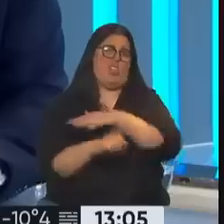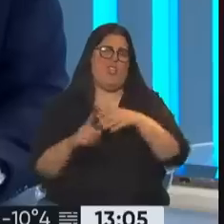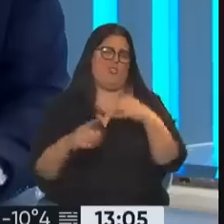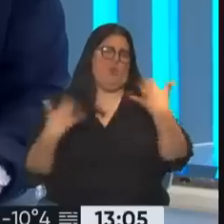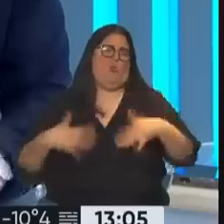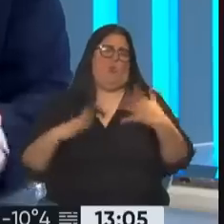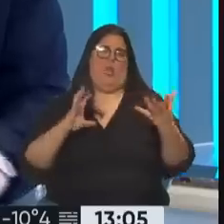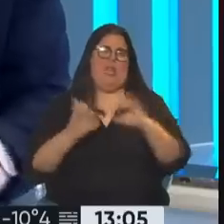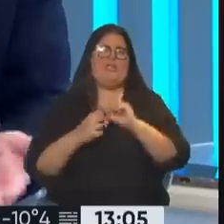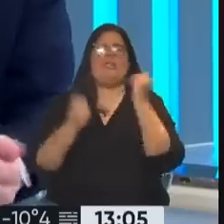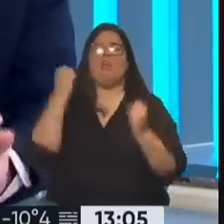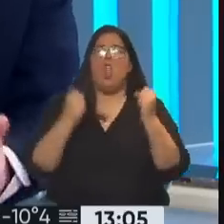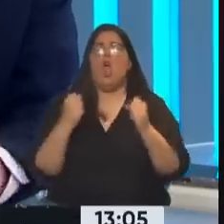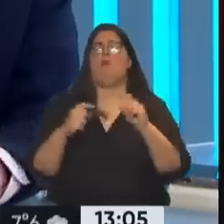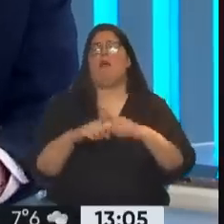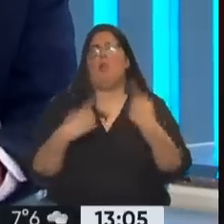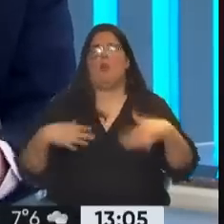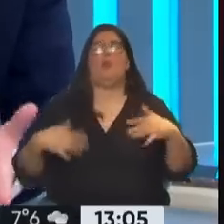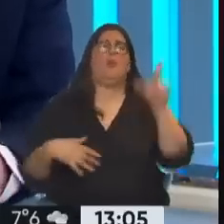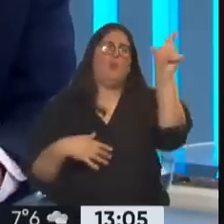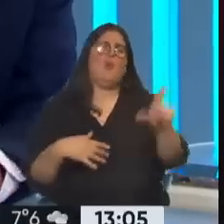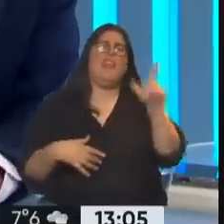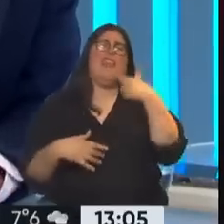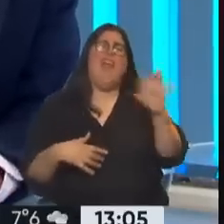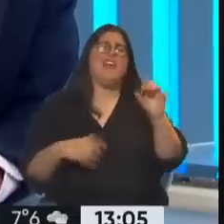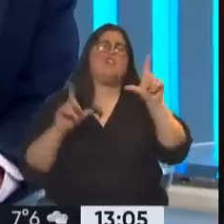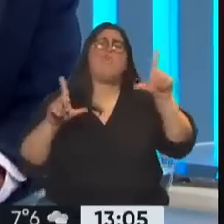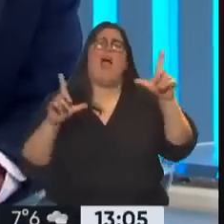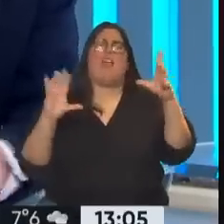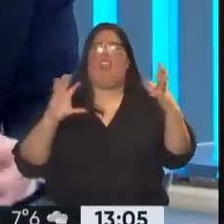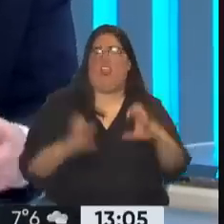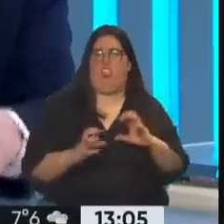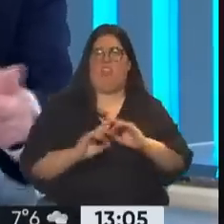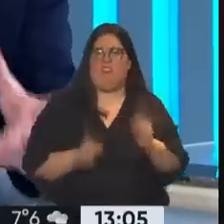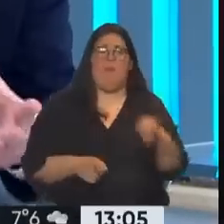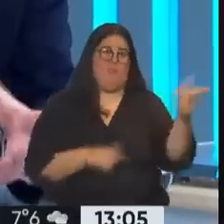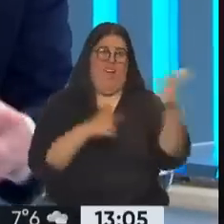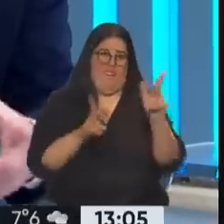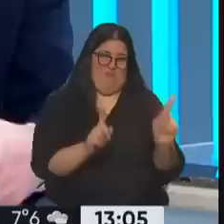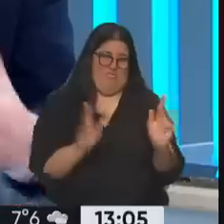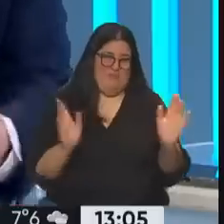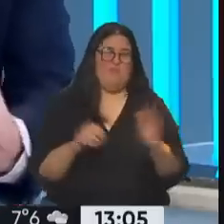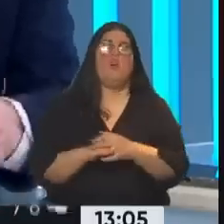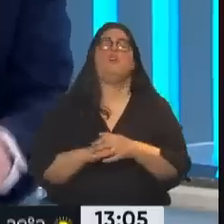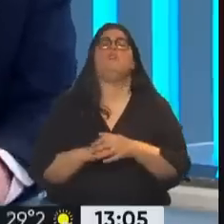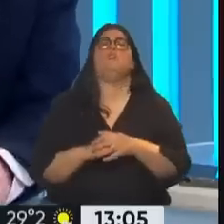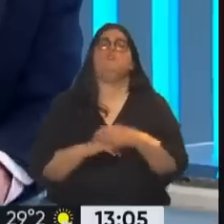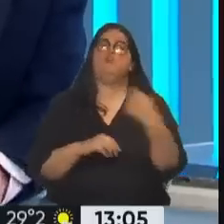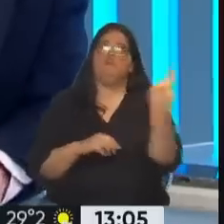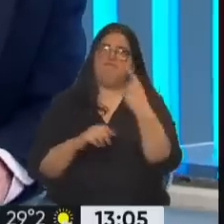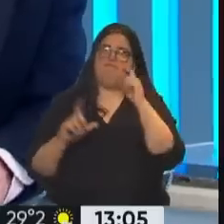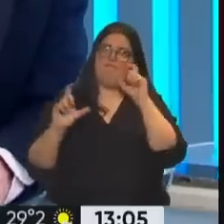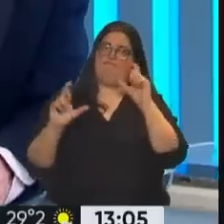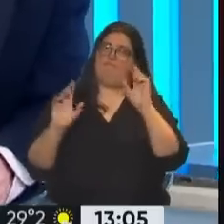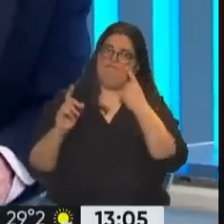términos de imágenes, Lazo que tiene una imagen muy deteriorada en función de lo que usted acaba de decir. Pero advertimos siempre, y es una pregunta que yo sé que